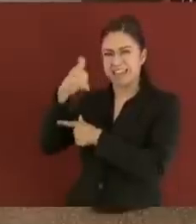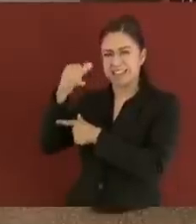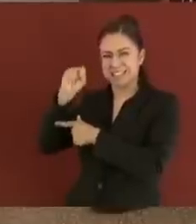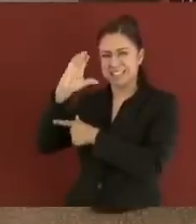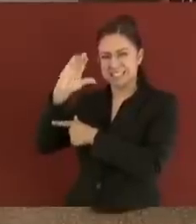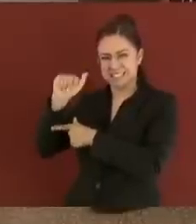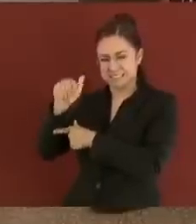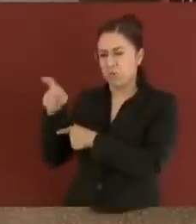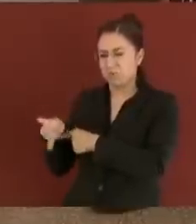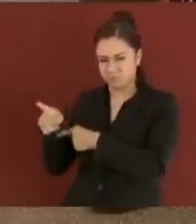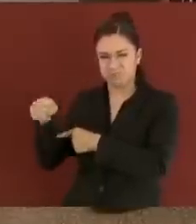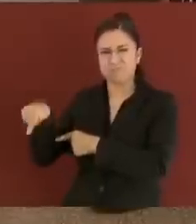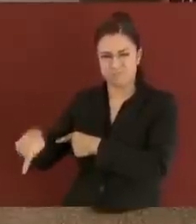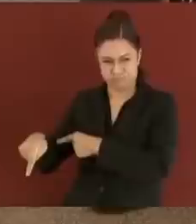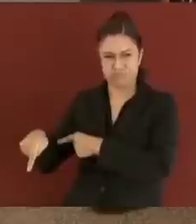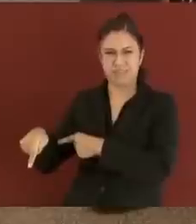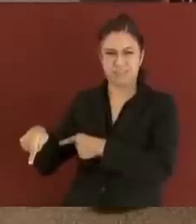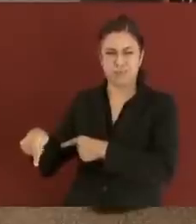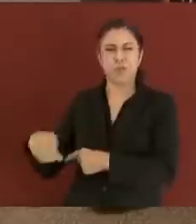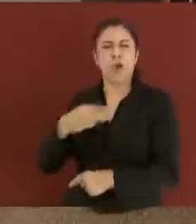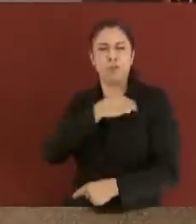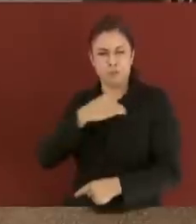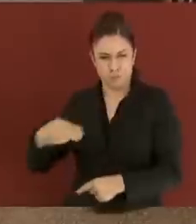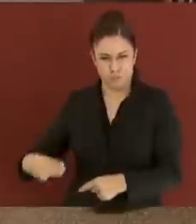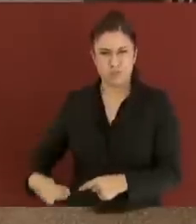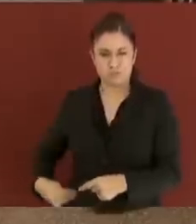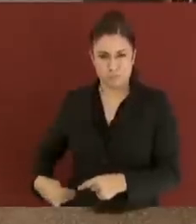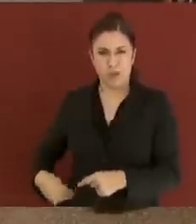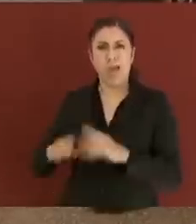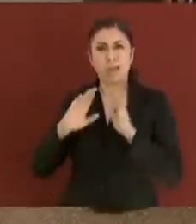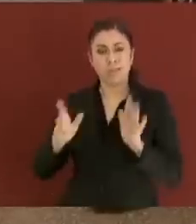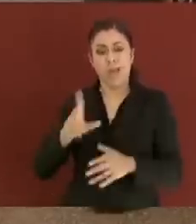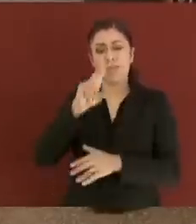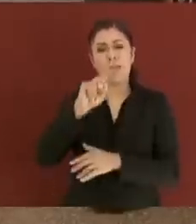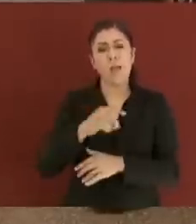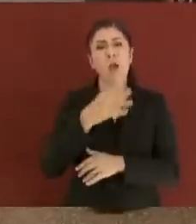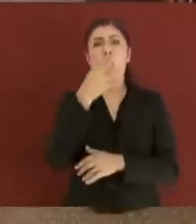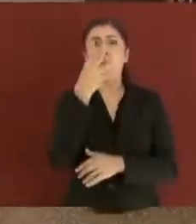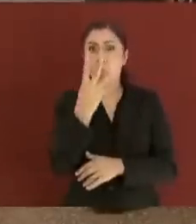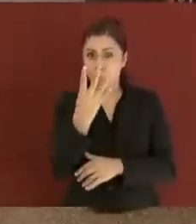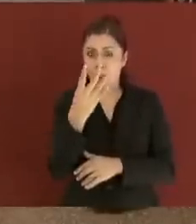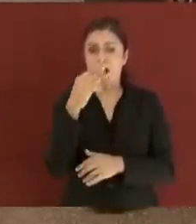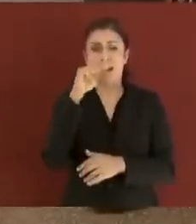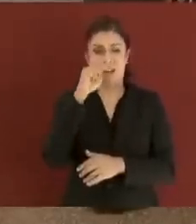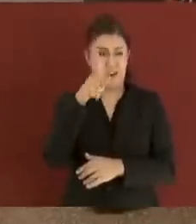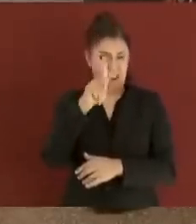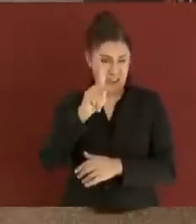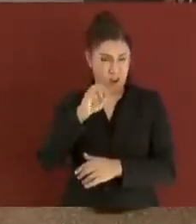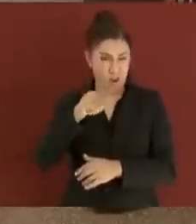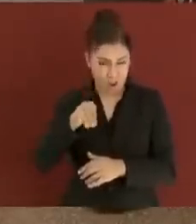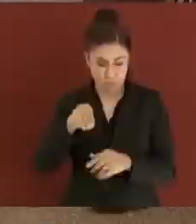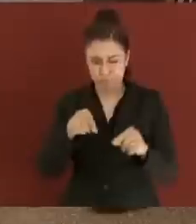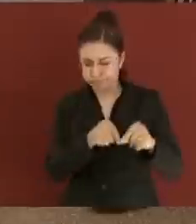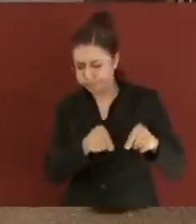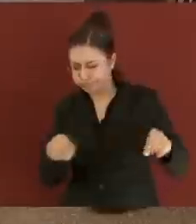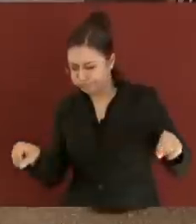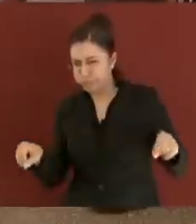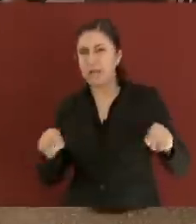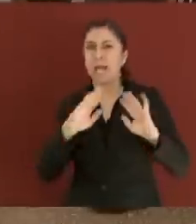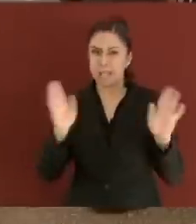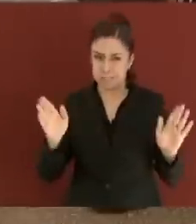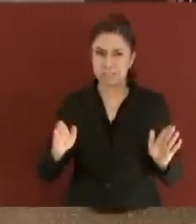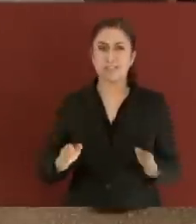hasta la cabecera municipal, de los cuales ya 34 están pavimentados, lo que usted recorrió en una primera instancia.